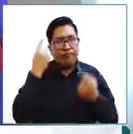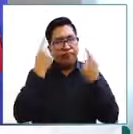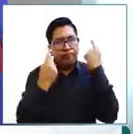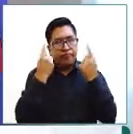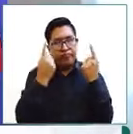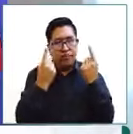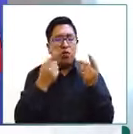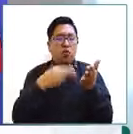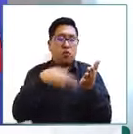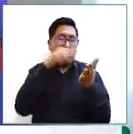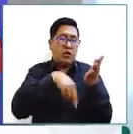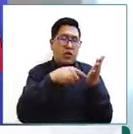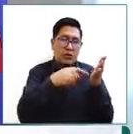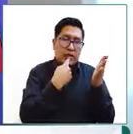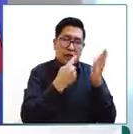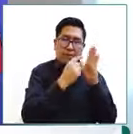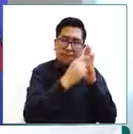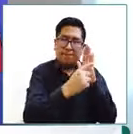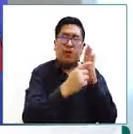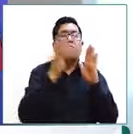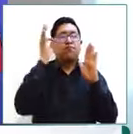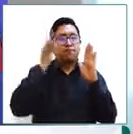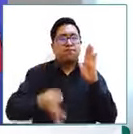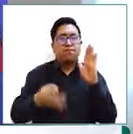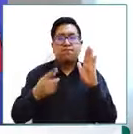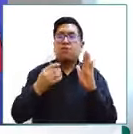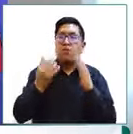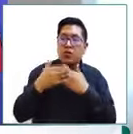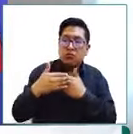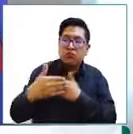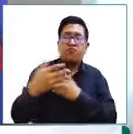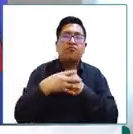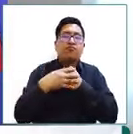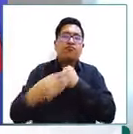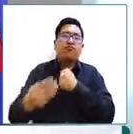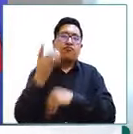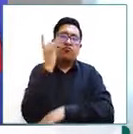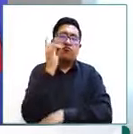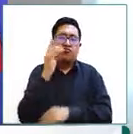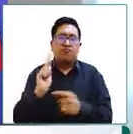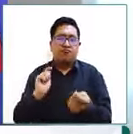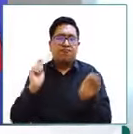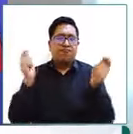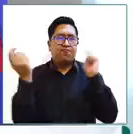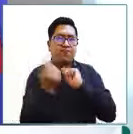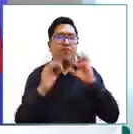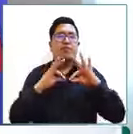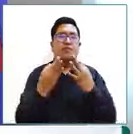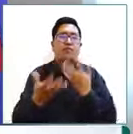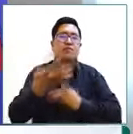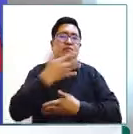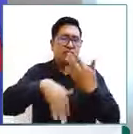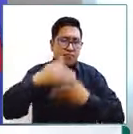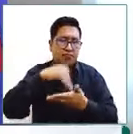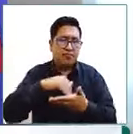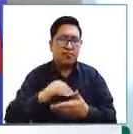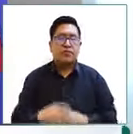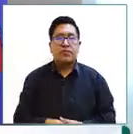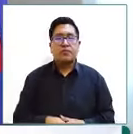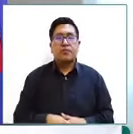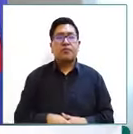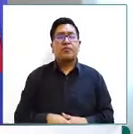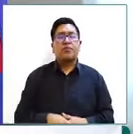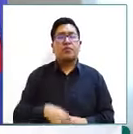disposición como parte de aquellas que tenemos que considerar para trabajar en un proceso de reintegración familiar. Después de nuestro